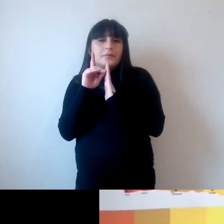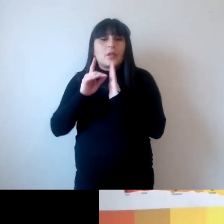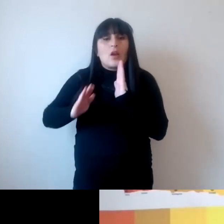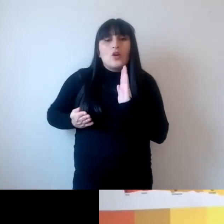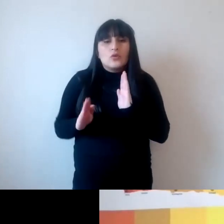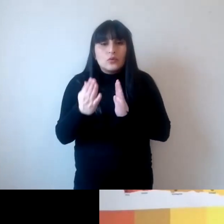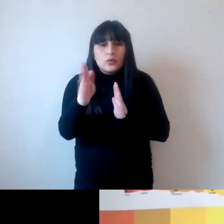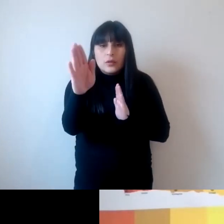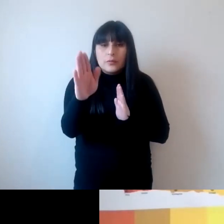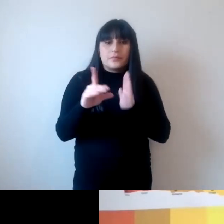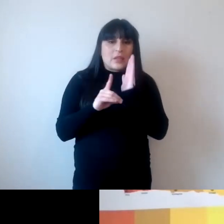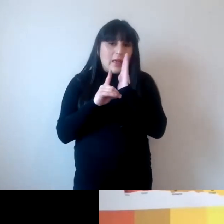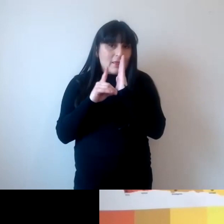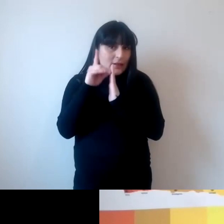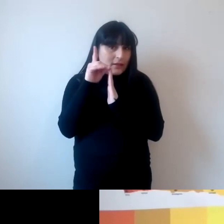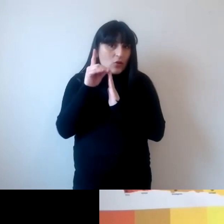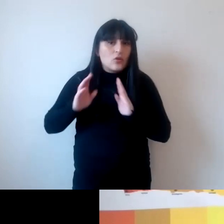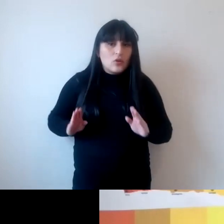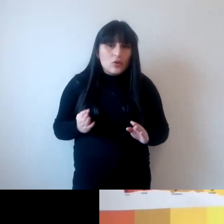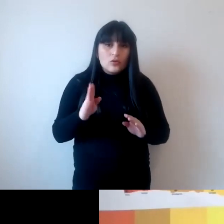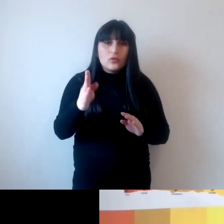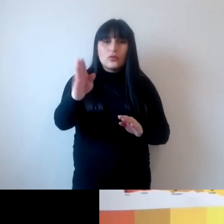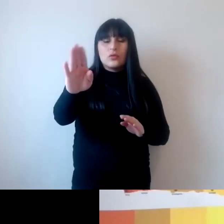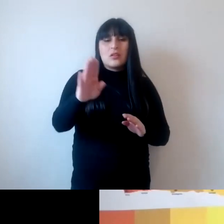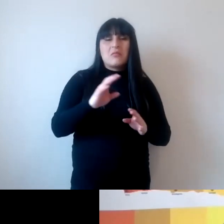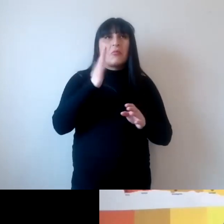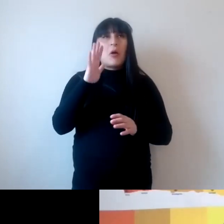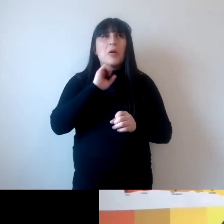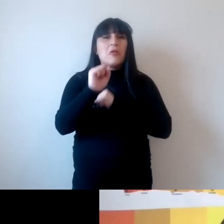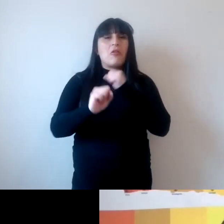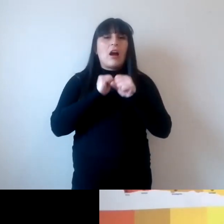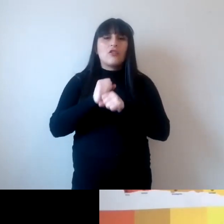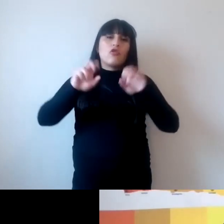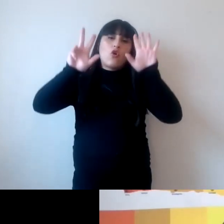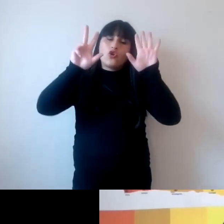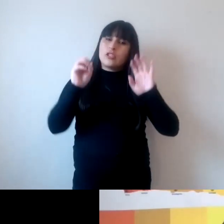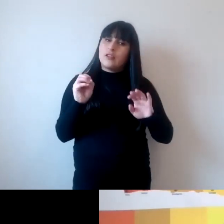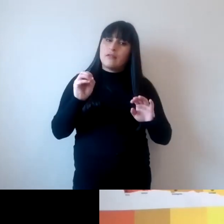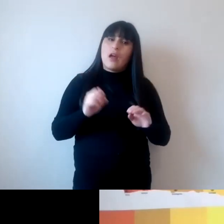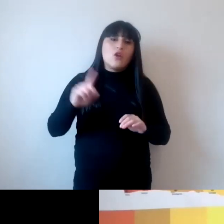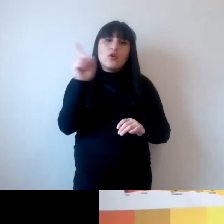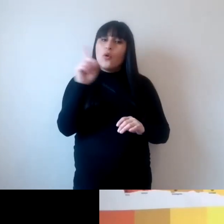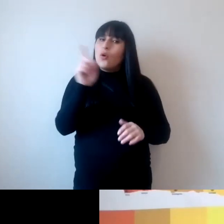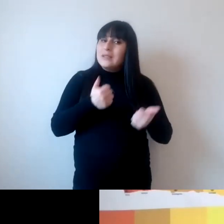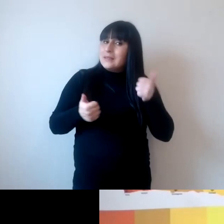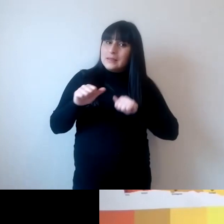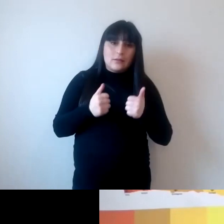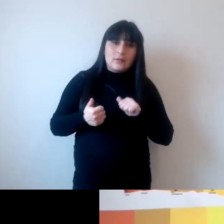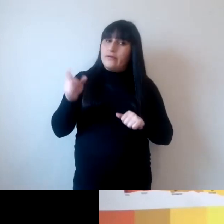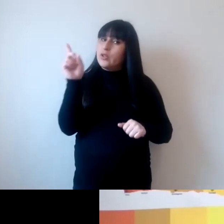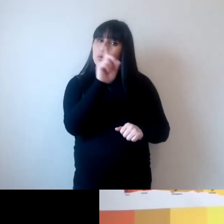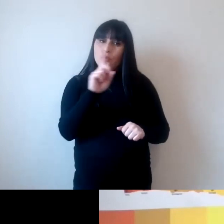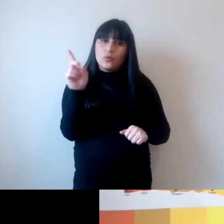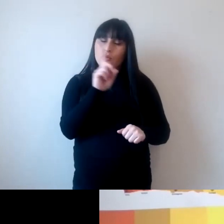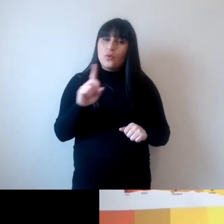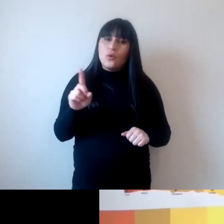surge este concepto que surge a finales de los años 80 no surge por casualidad no es un concepto científico aunque pueda parecerlo es un concepto